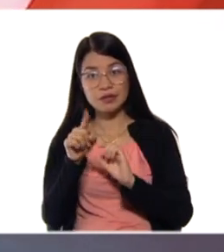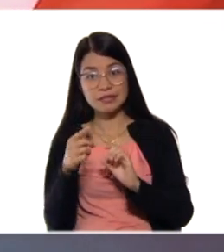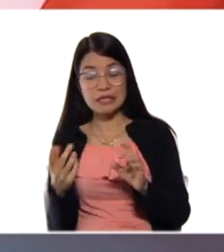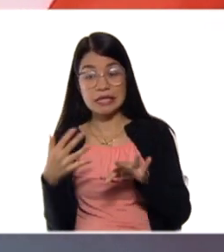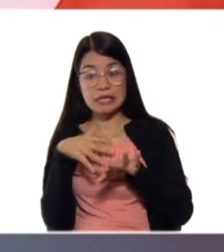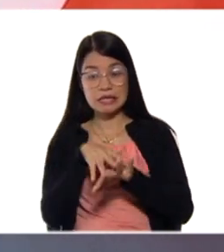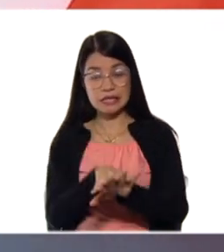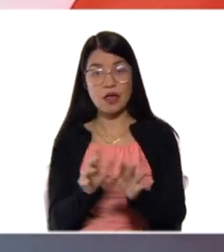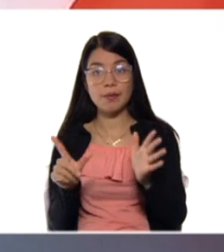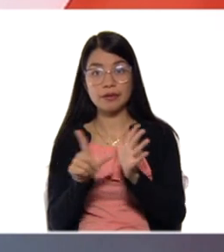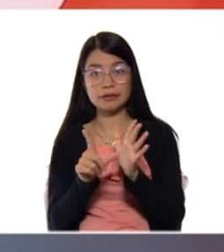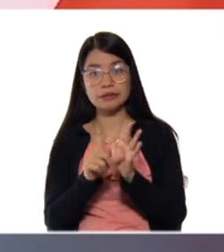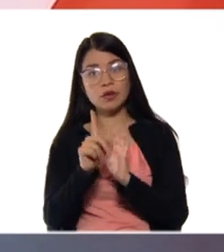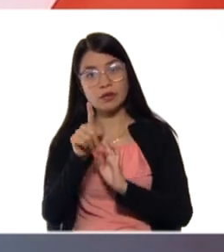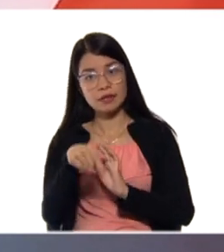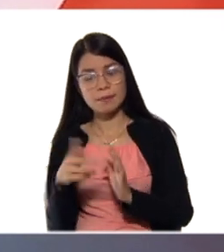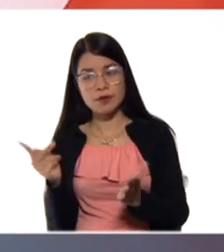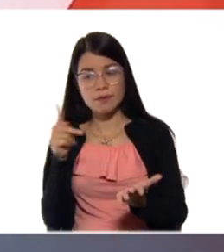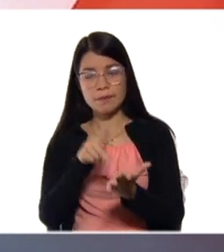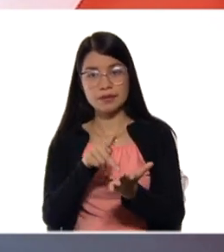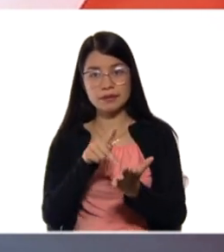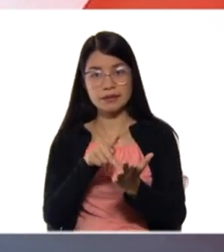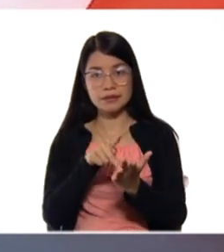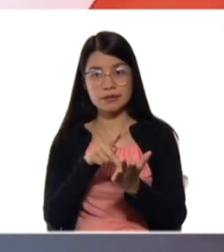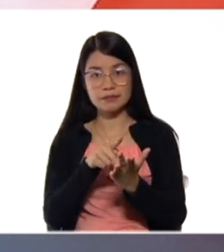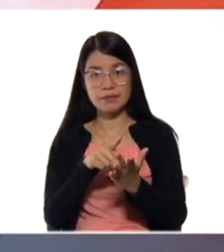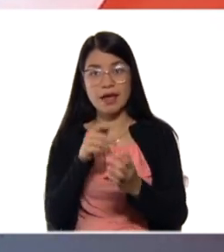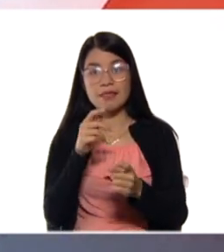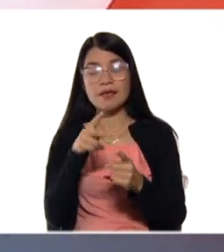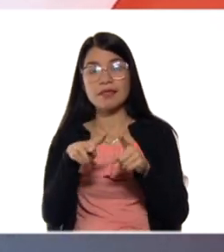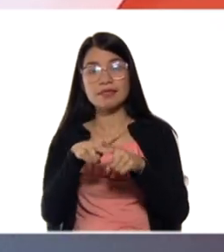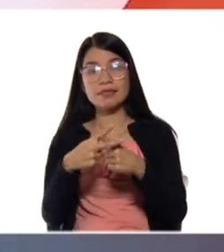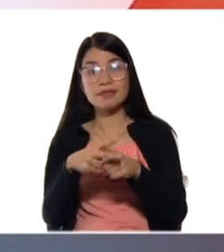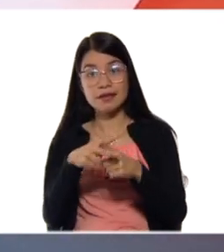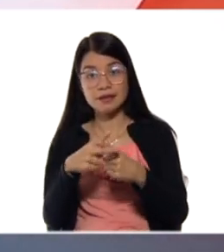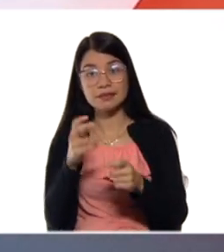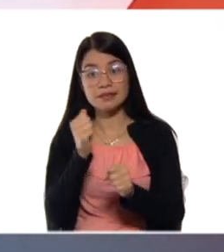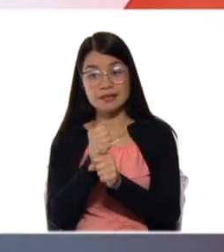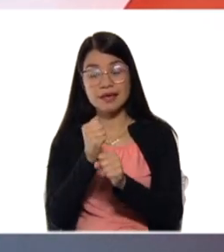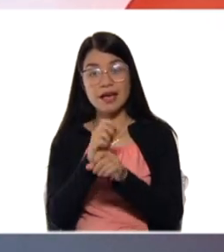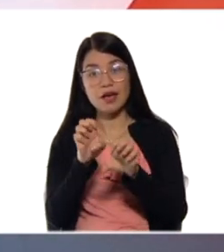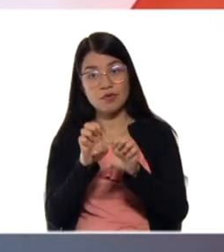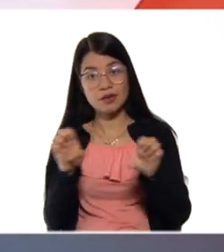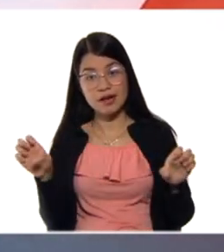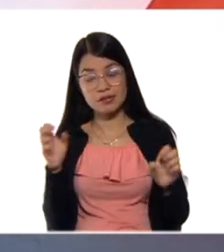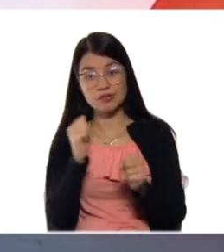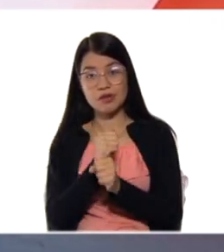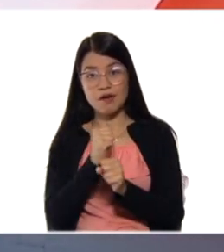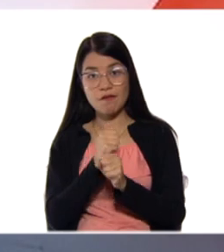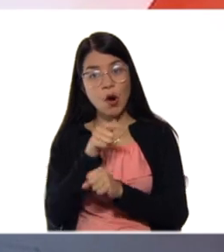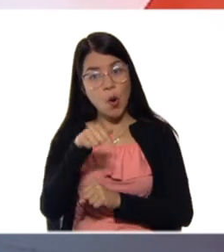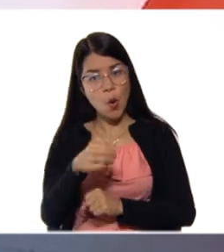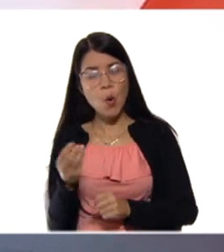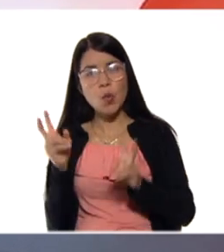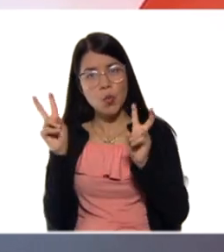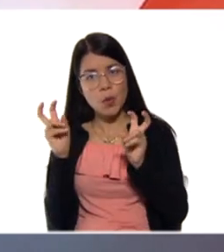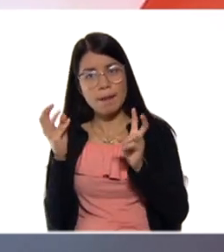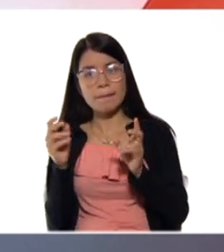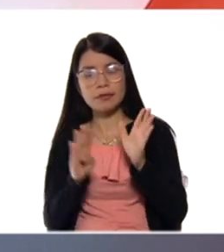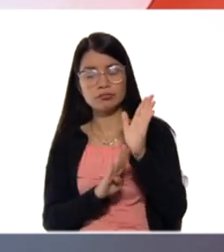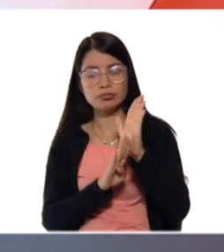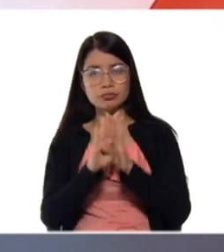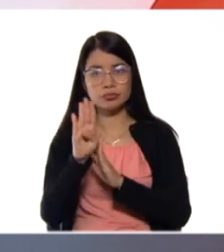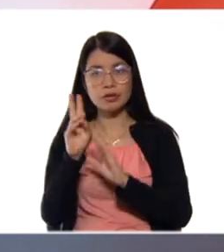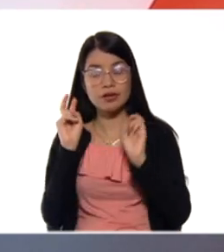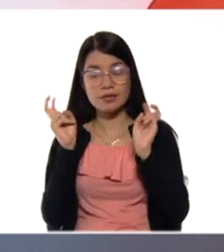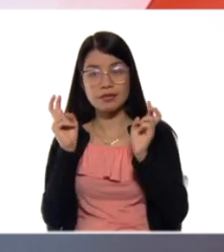a nuestros participantes de los talleres de educación laboral. Hoy nuevamente estaremos desarrollando contenidos de